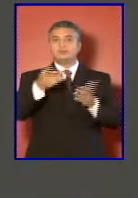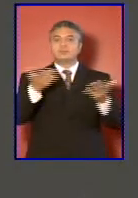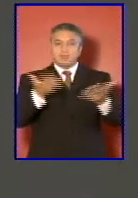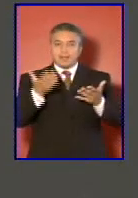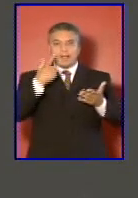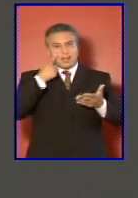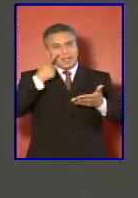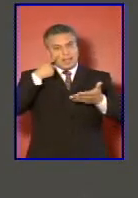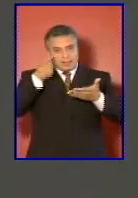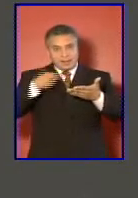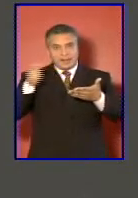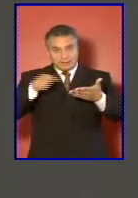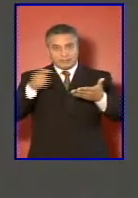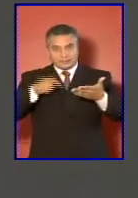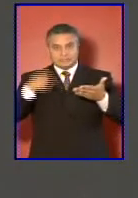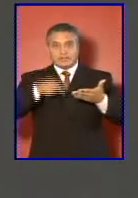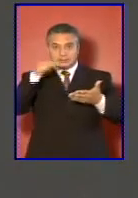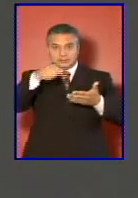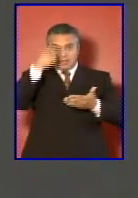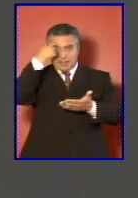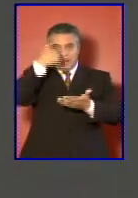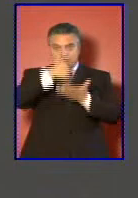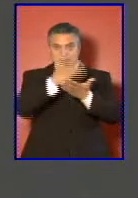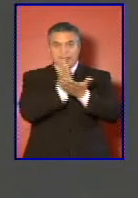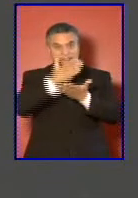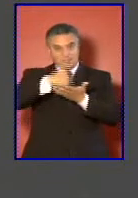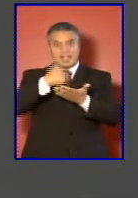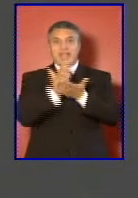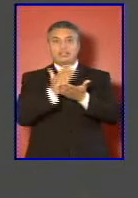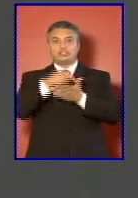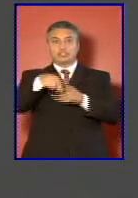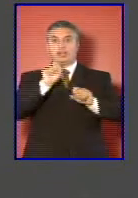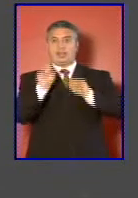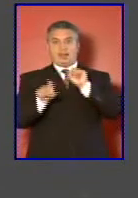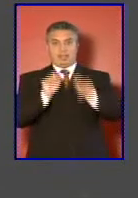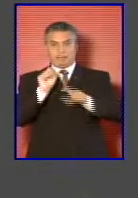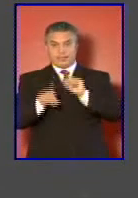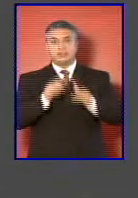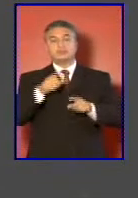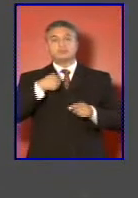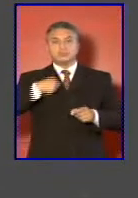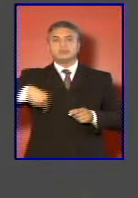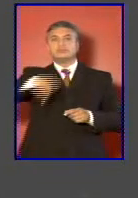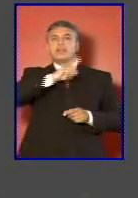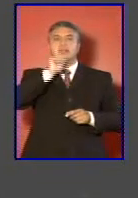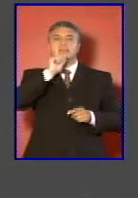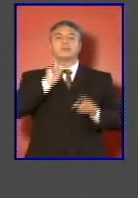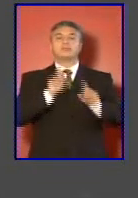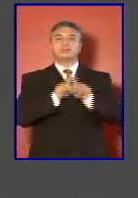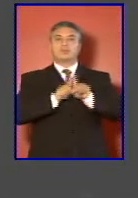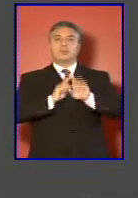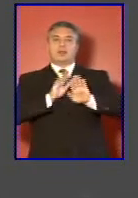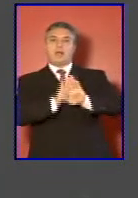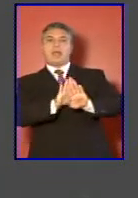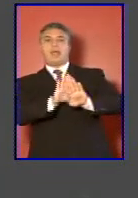al revisar esta planificación de la defensa nos estamos apartando